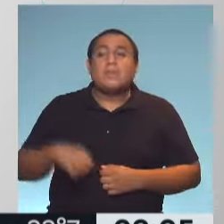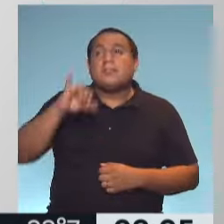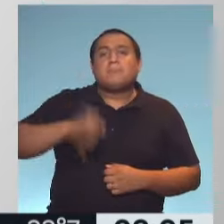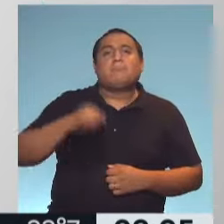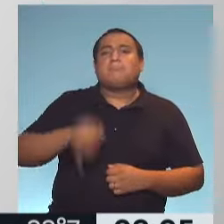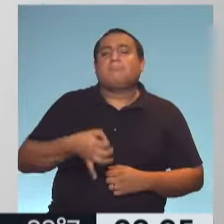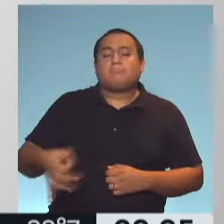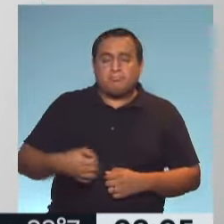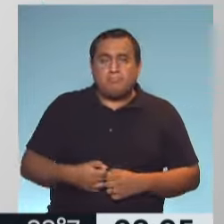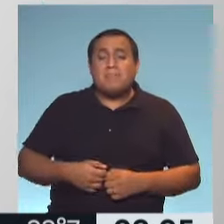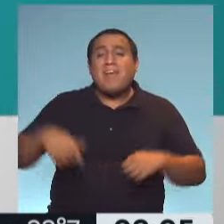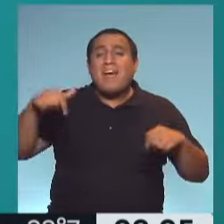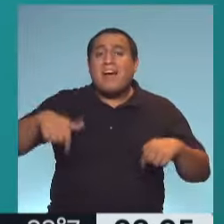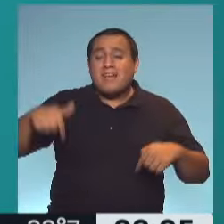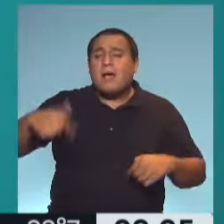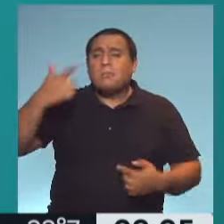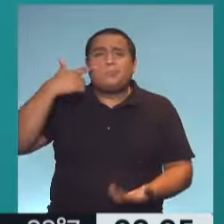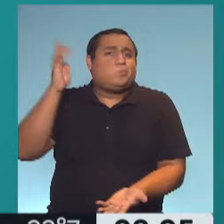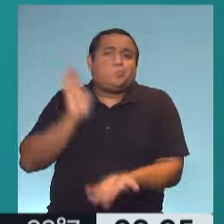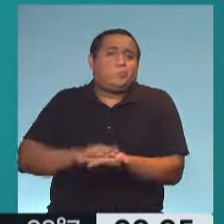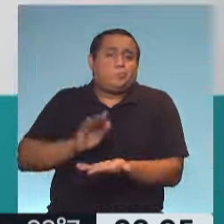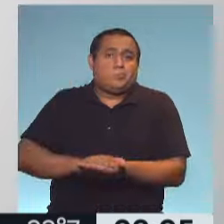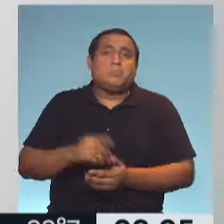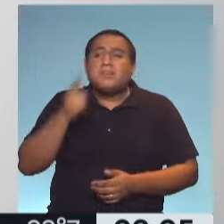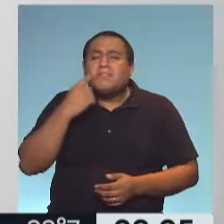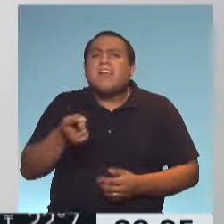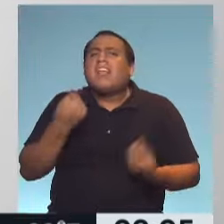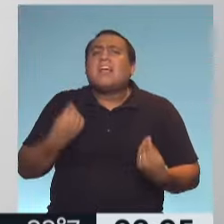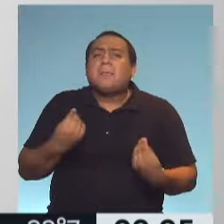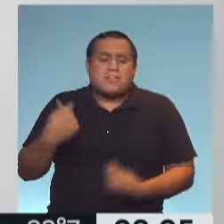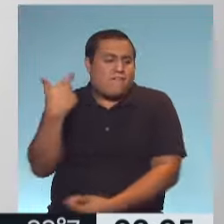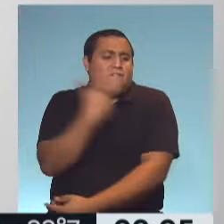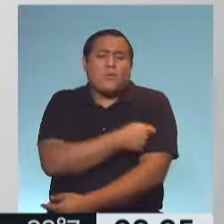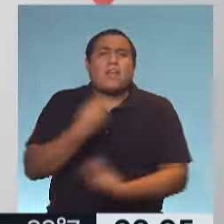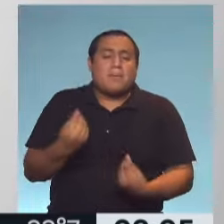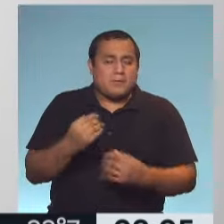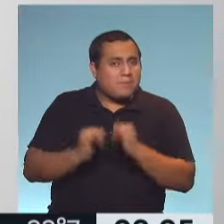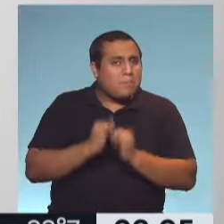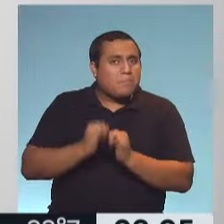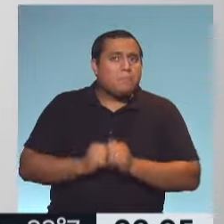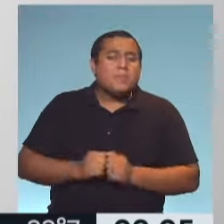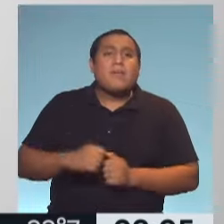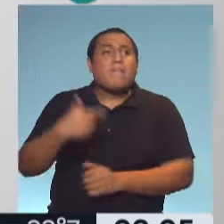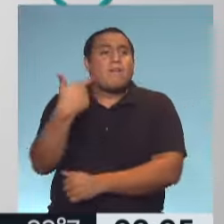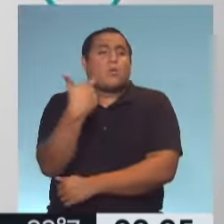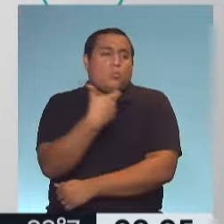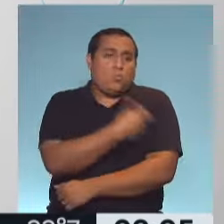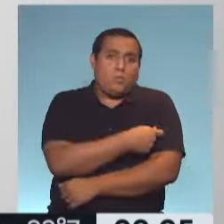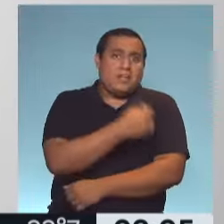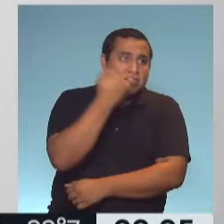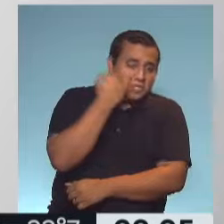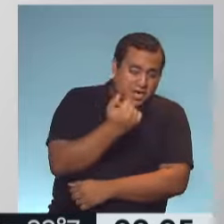Claramente. Acá se ejemplifica muy bien qué es lo que pasaría con las vacunas. Tendríamos en cuenta que una cosa es vacunado y otra cosa es